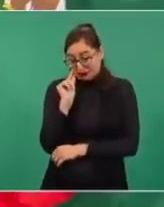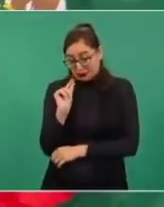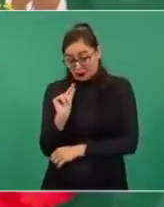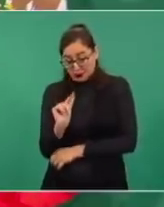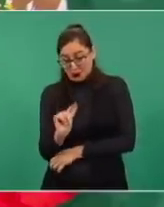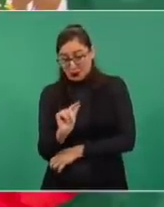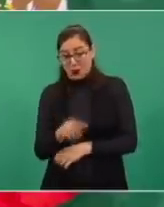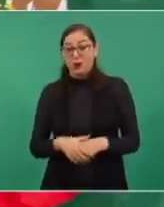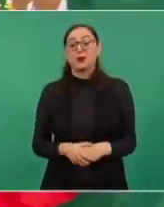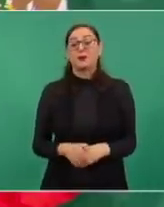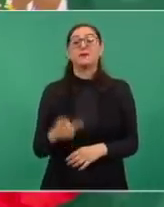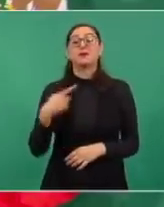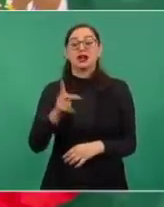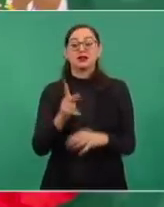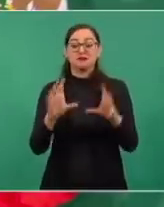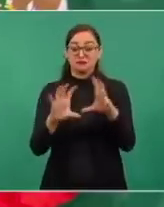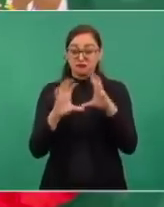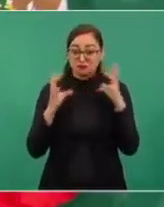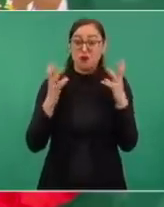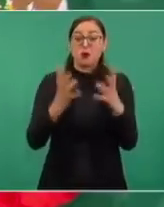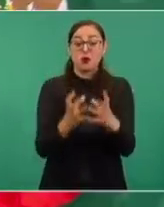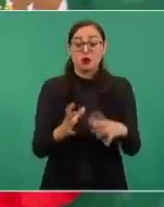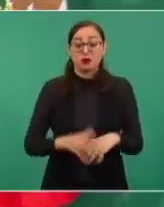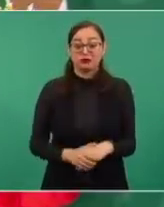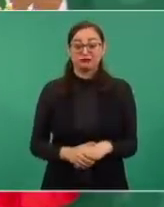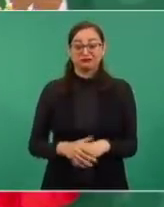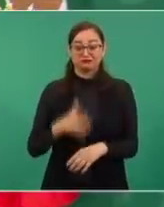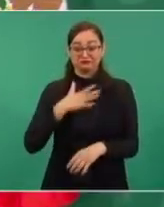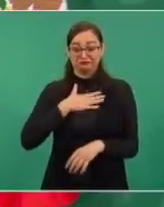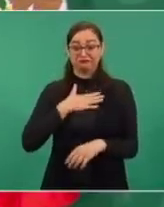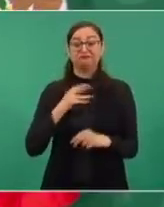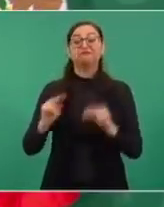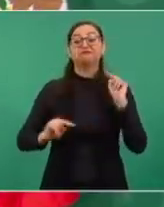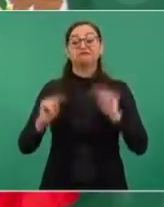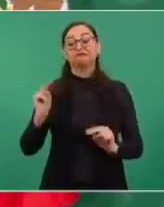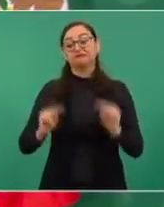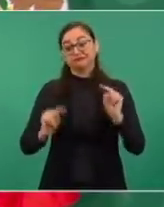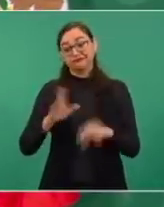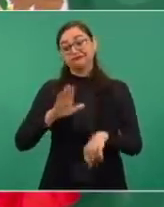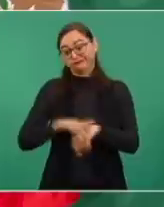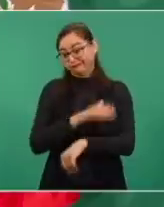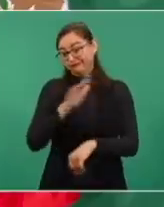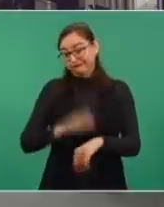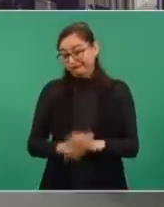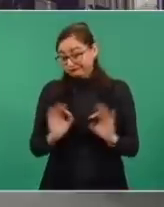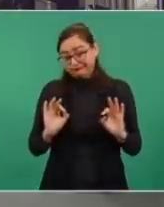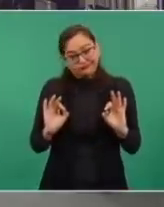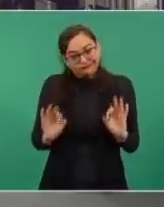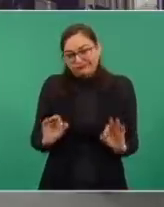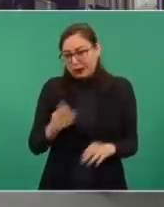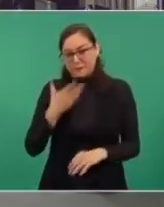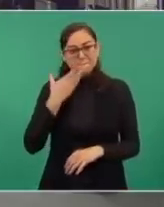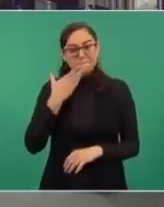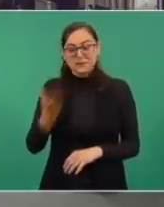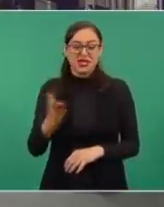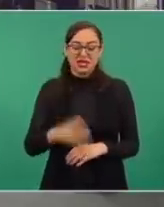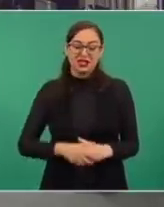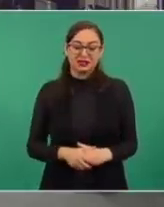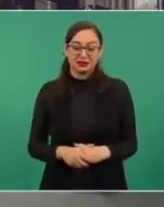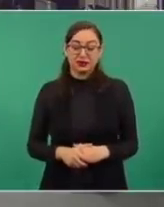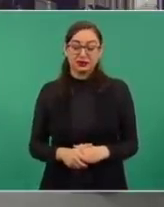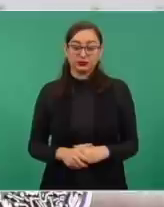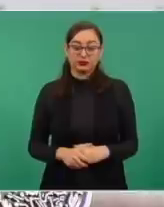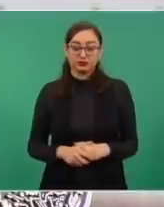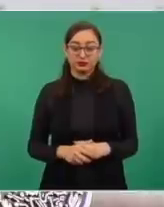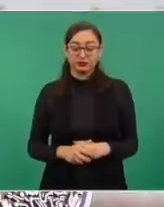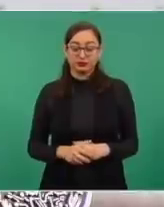pero a nivel mundial estamos bien calificados. Esto